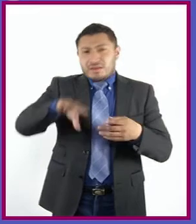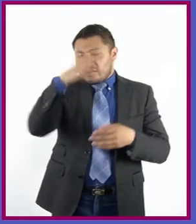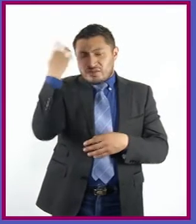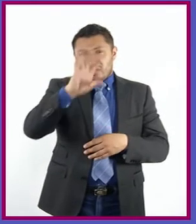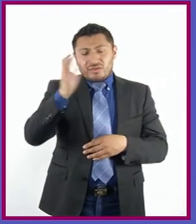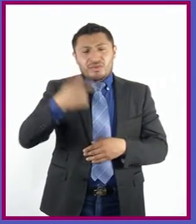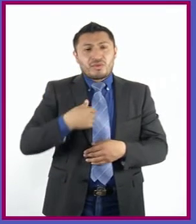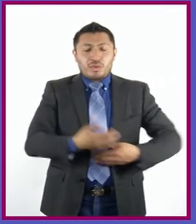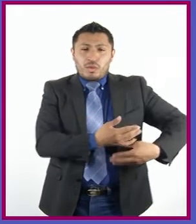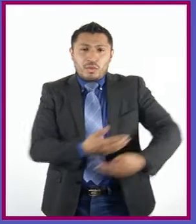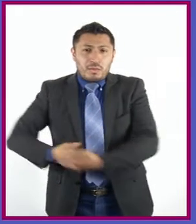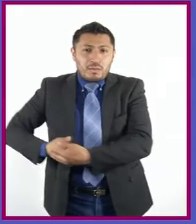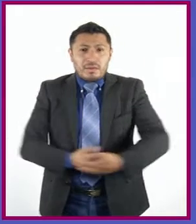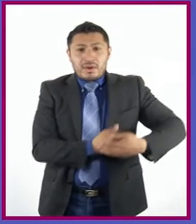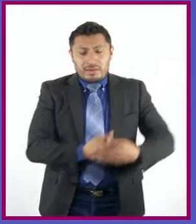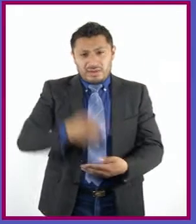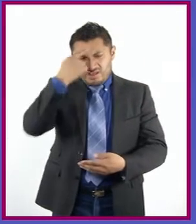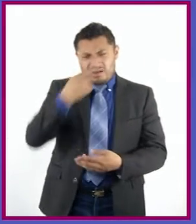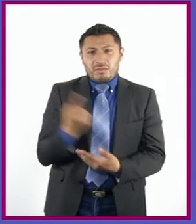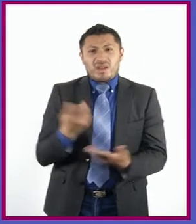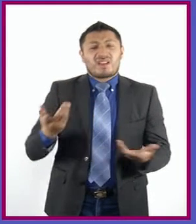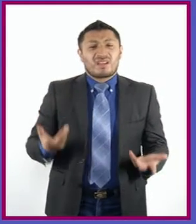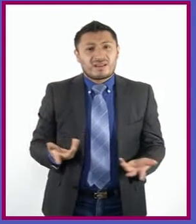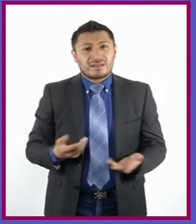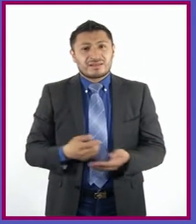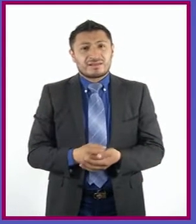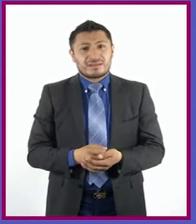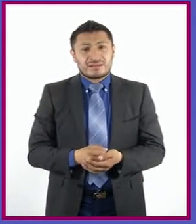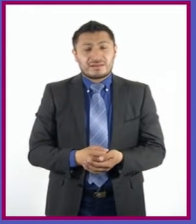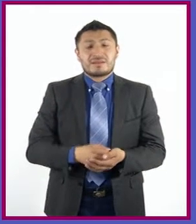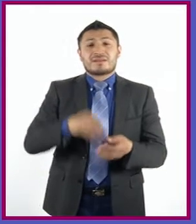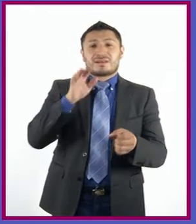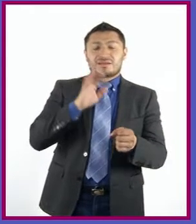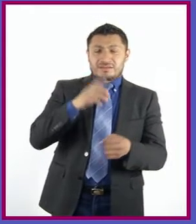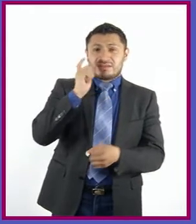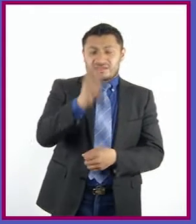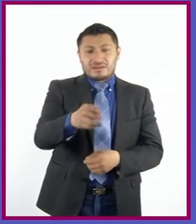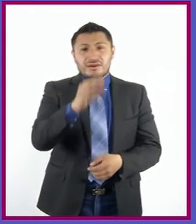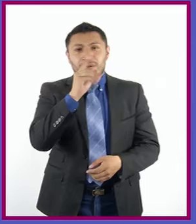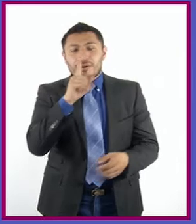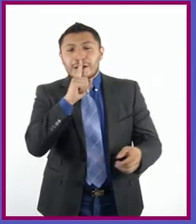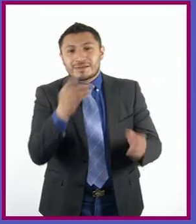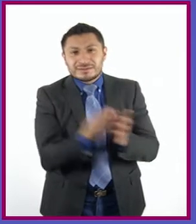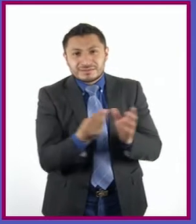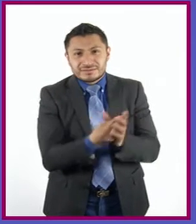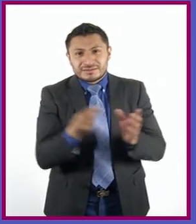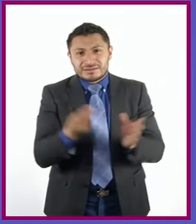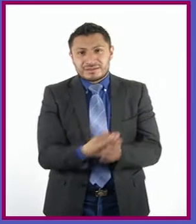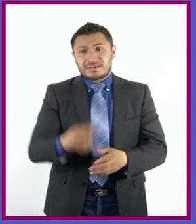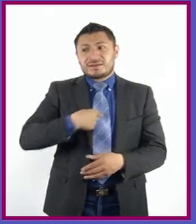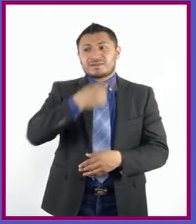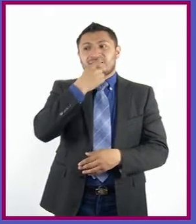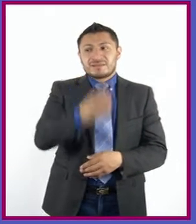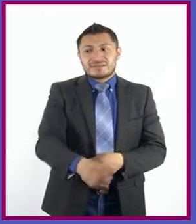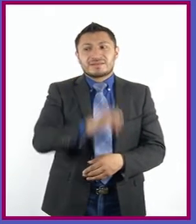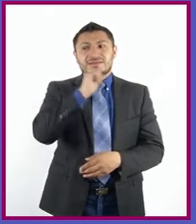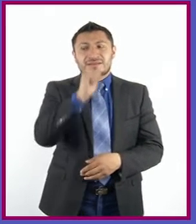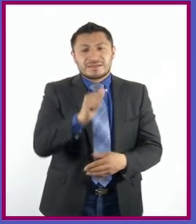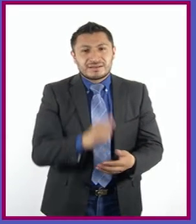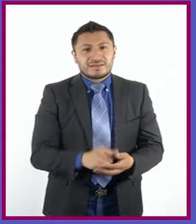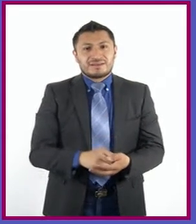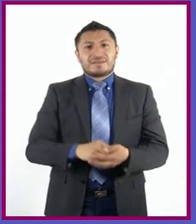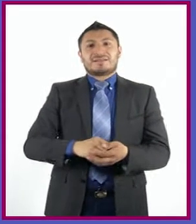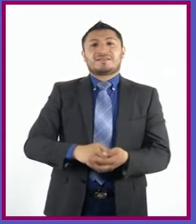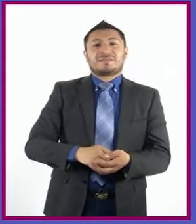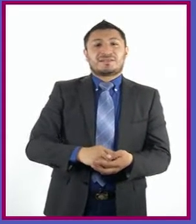bebé, bebé. ¿Para qué? ¿Para qué? Es un secreto. No puedo decir nada. Se acercaba el Día de la Madre